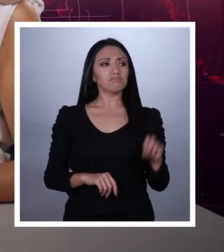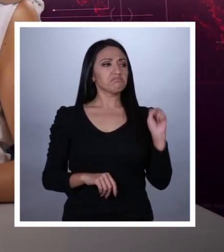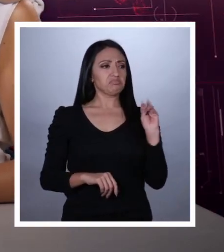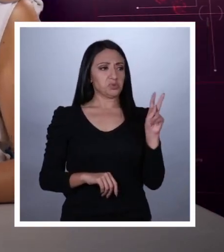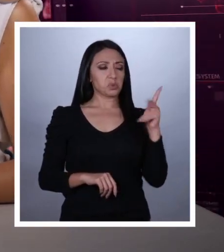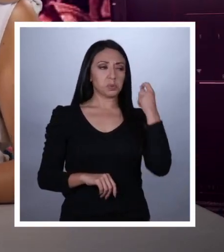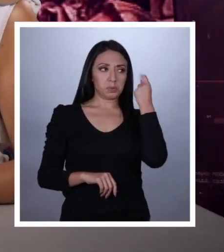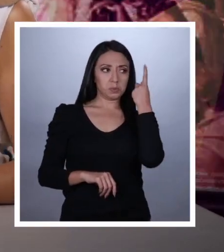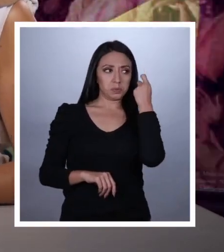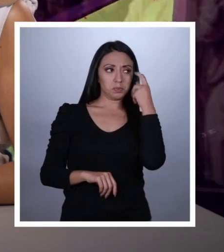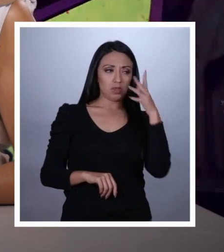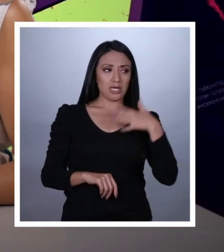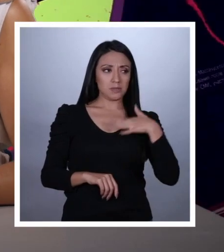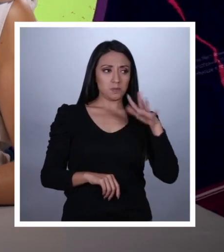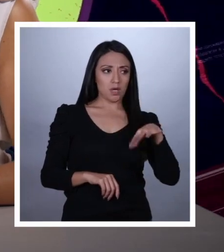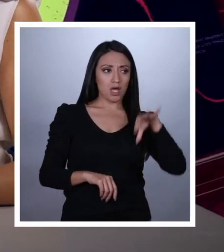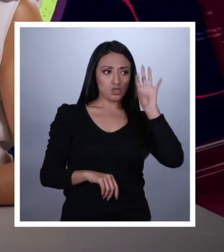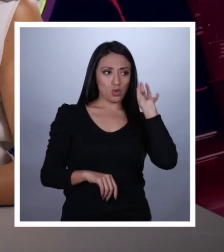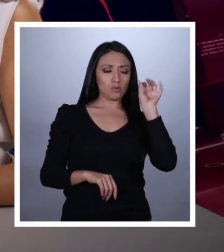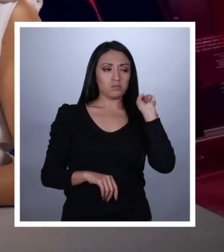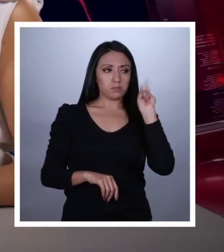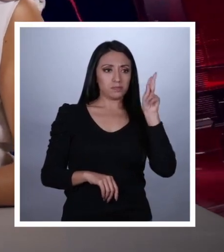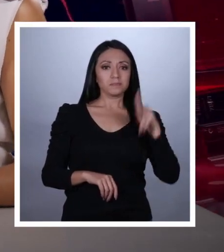Está bien, está bien. Entiendo.